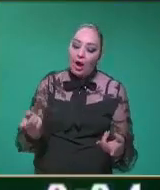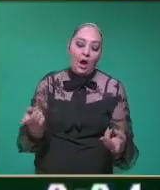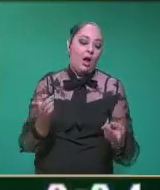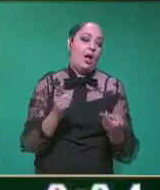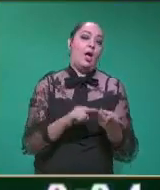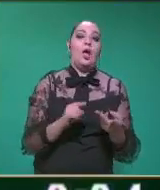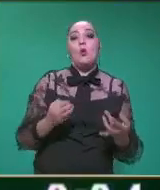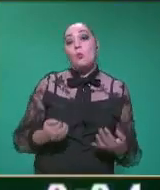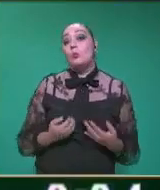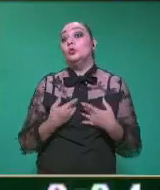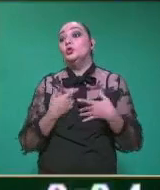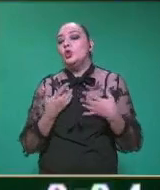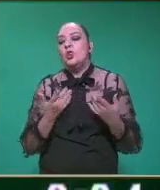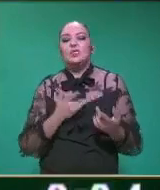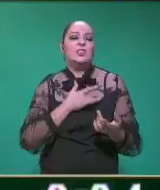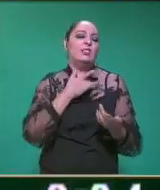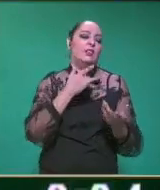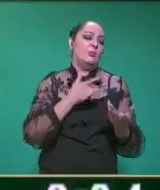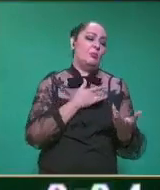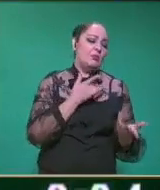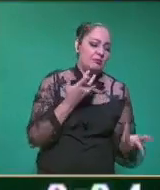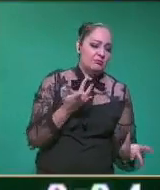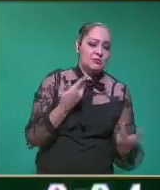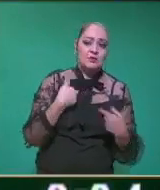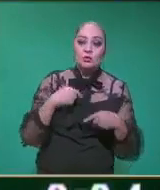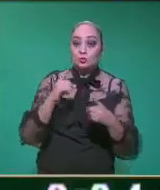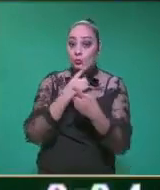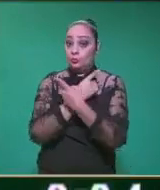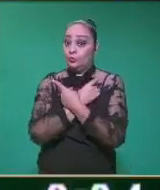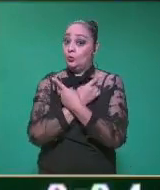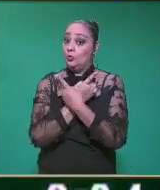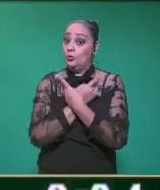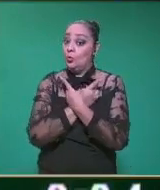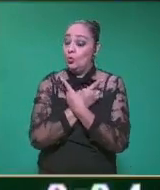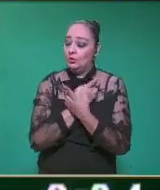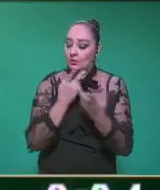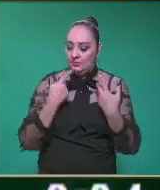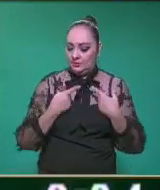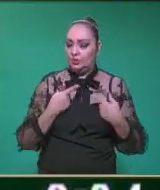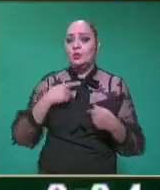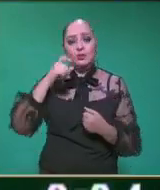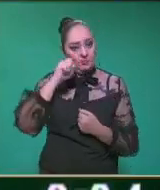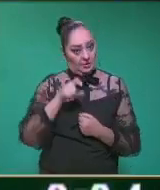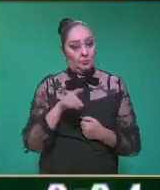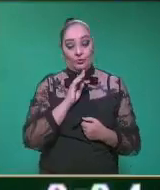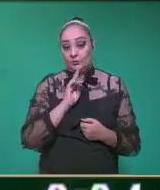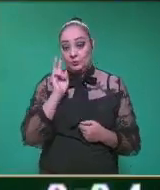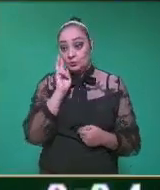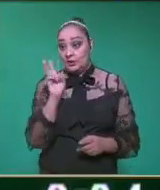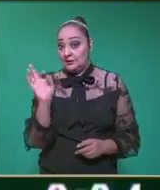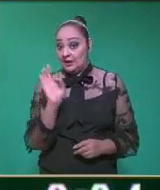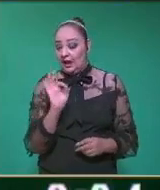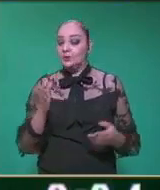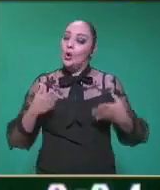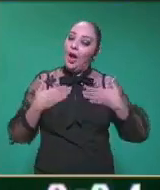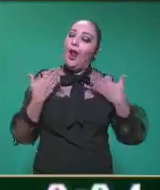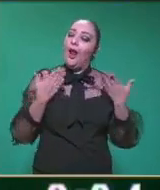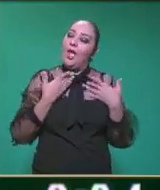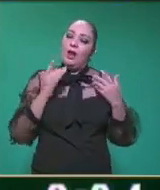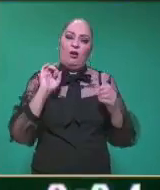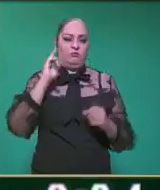las emociones, los morales, la conducta de una persona. También podemos darnos cuenta si es alegre,